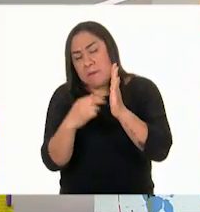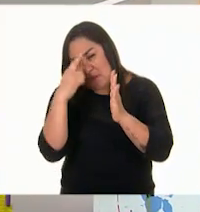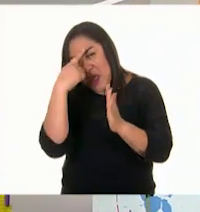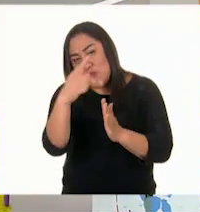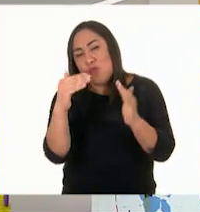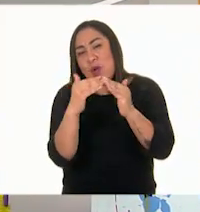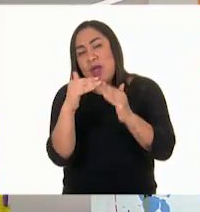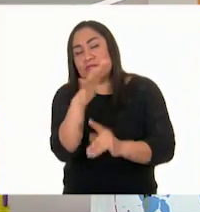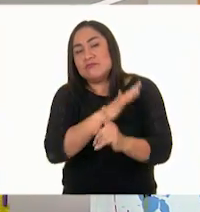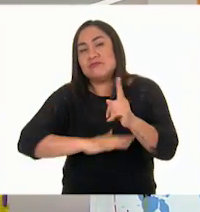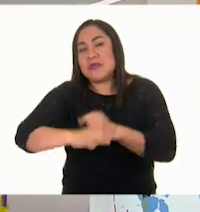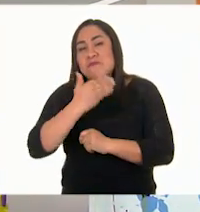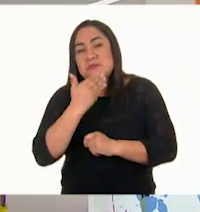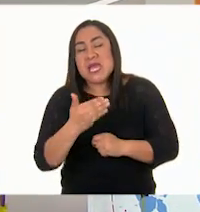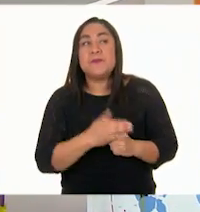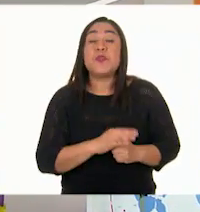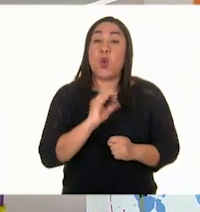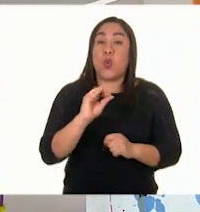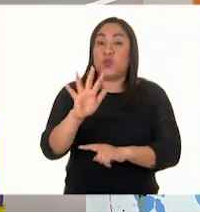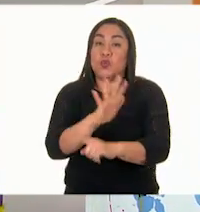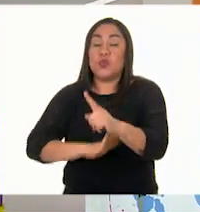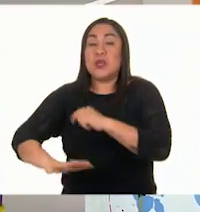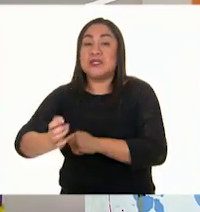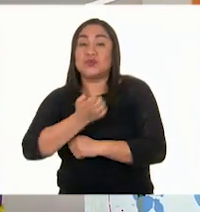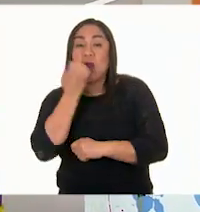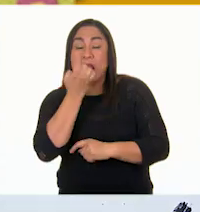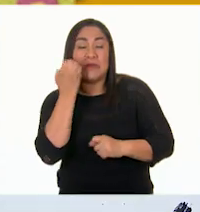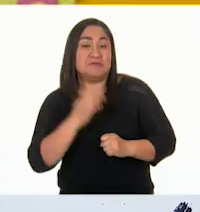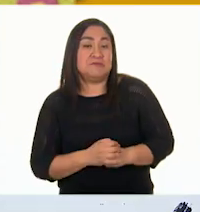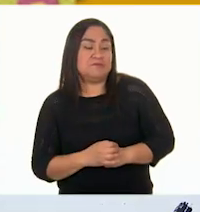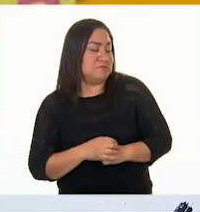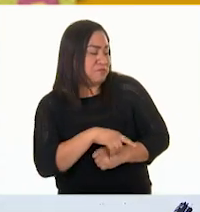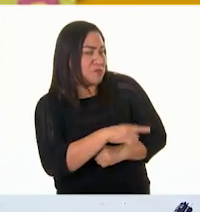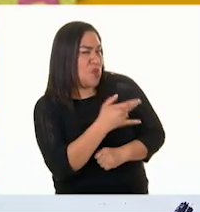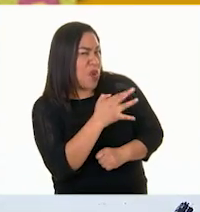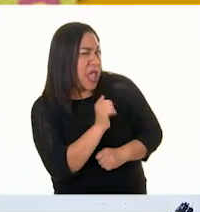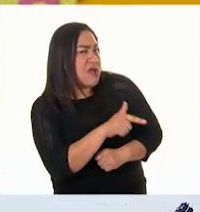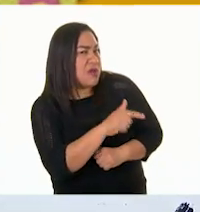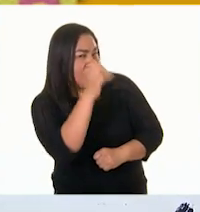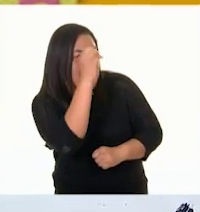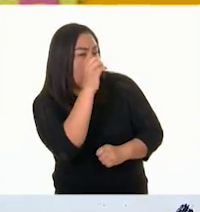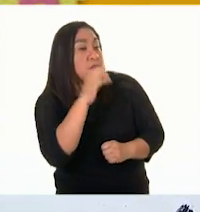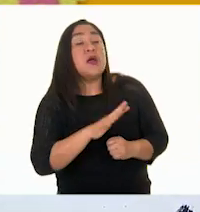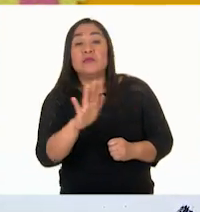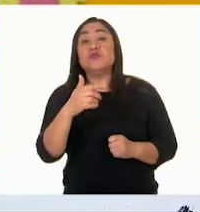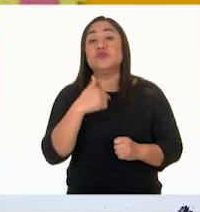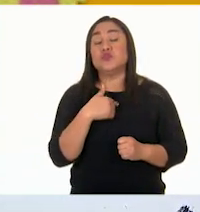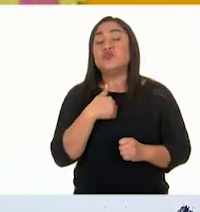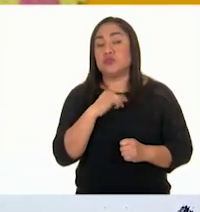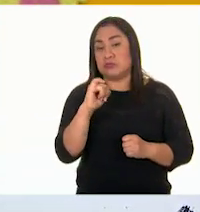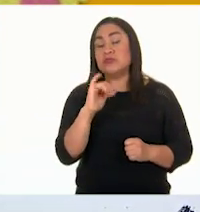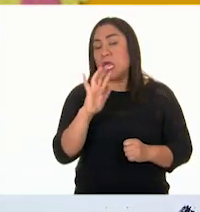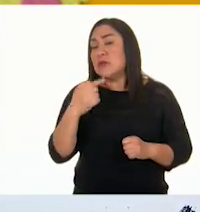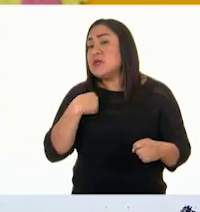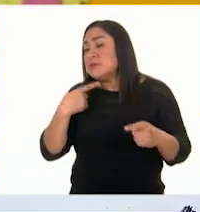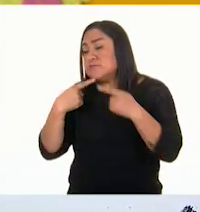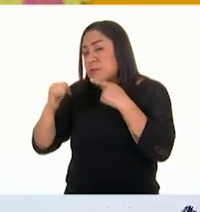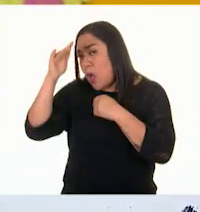convivencia en tu casa y en tu escuela también? ¿Tú qué dices Gloria? Sí, sí, yo sí, me pongo de acuerdo